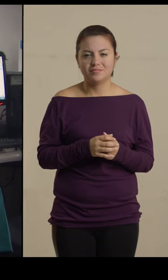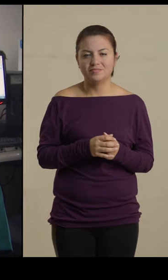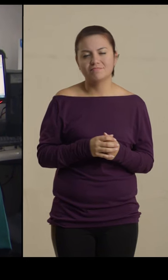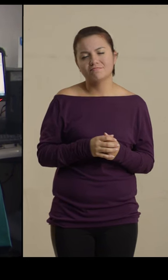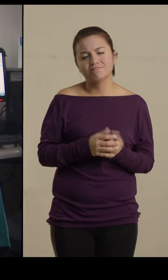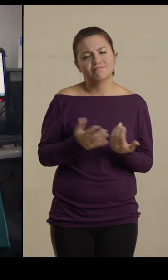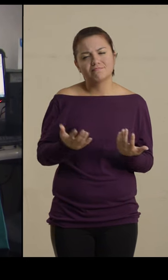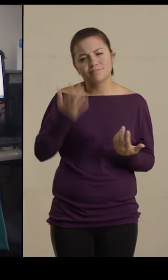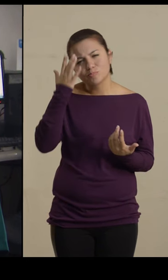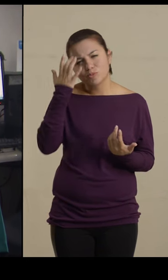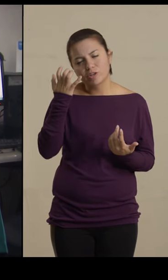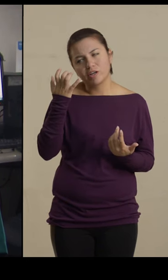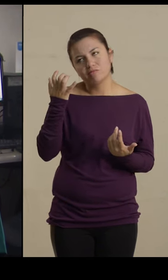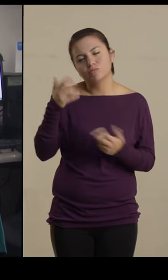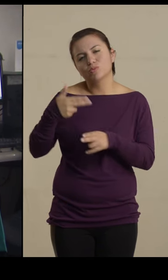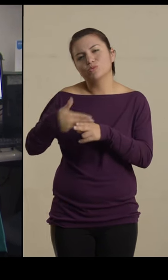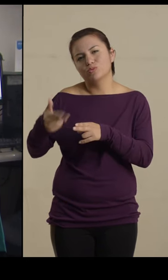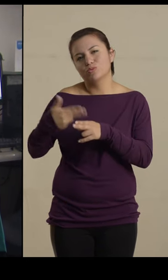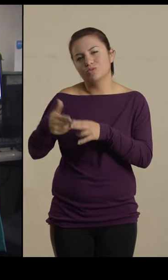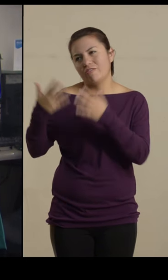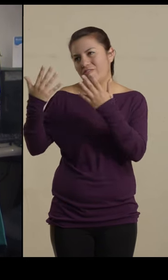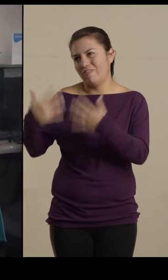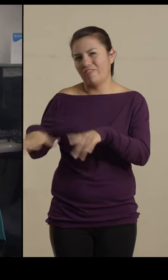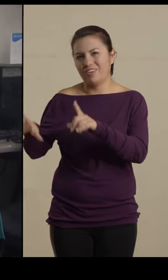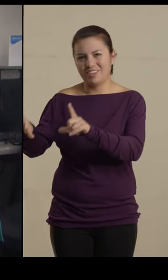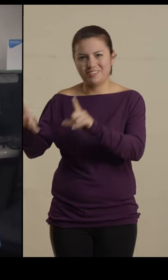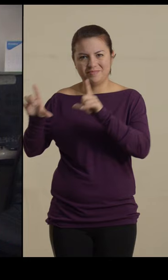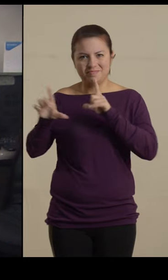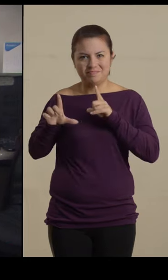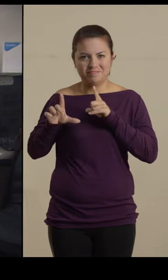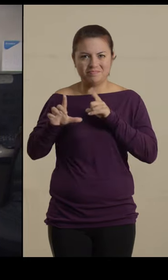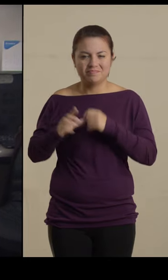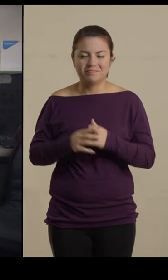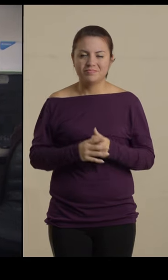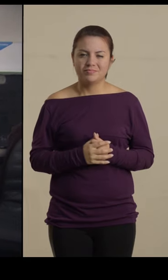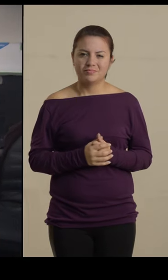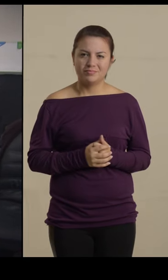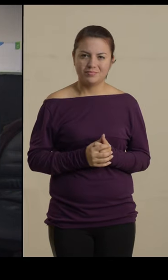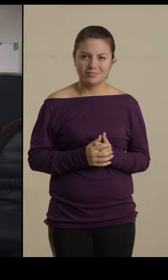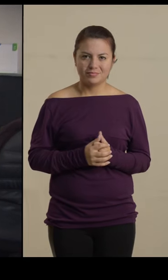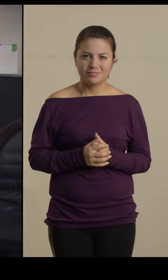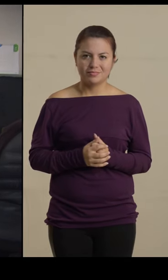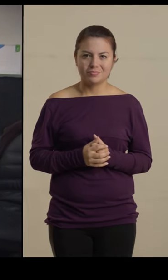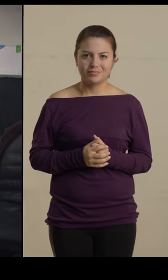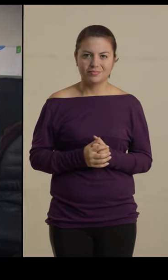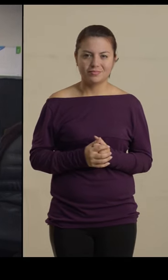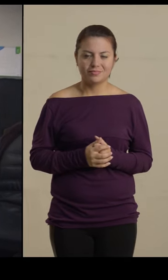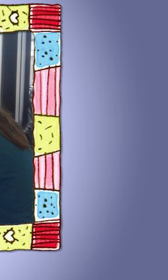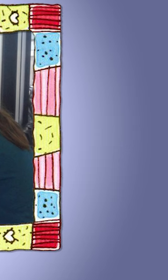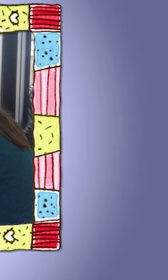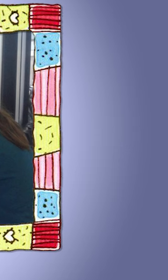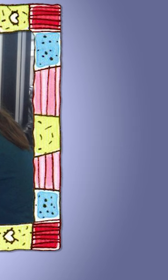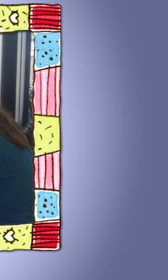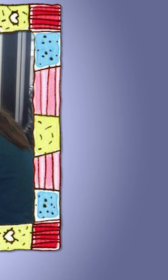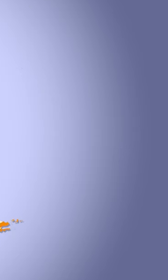y la última ya casi salgo del programa.